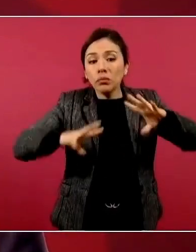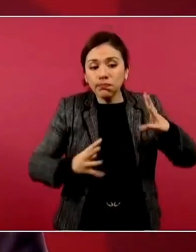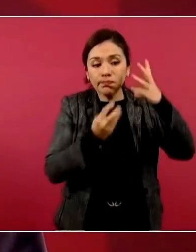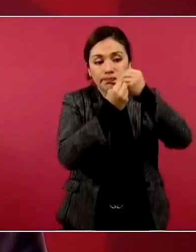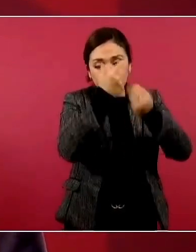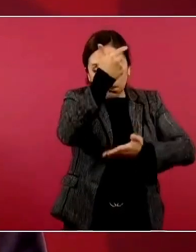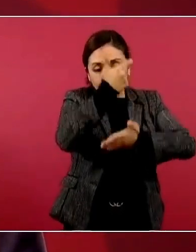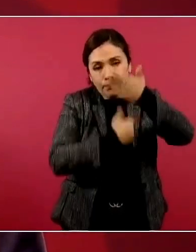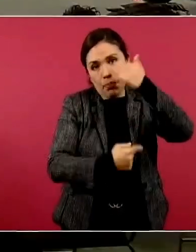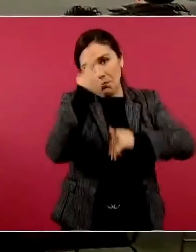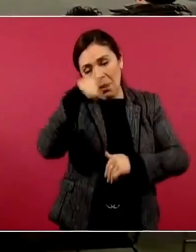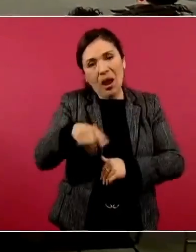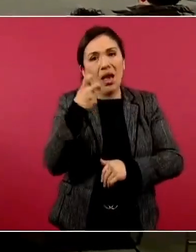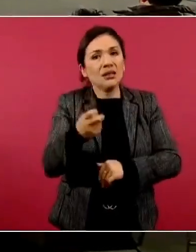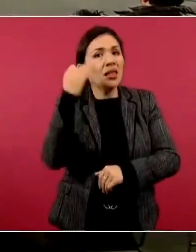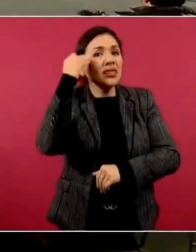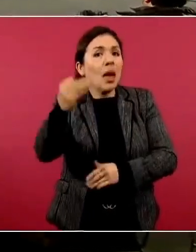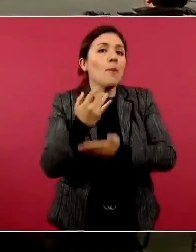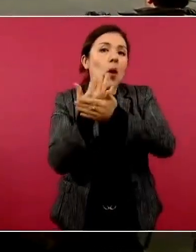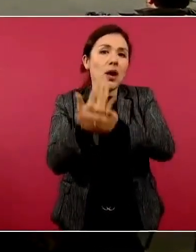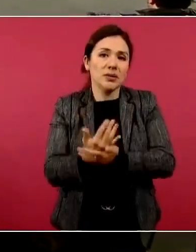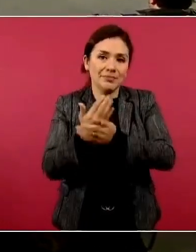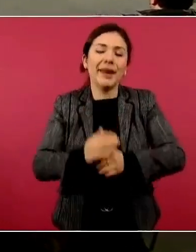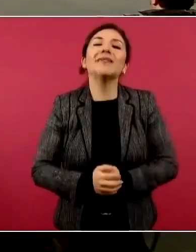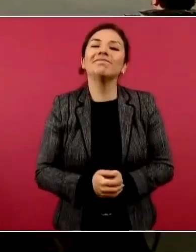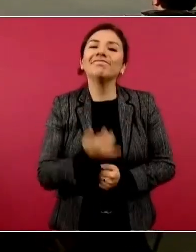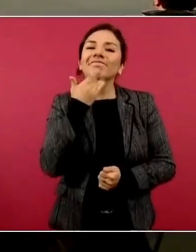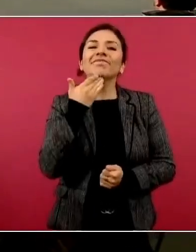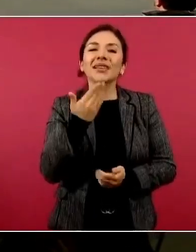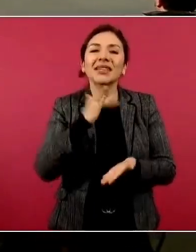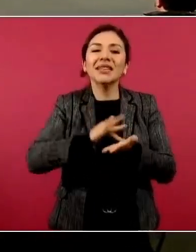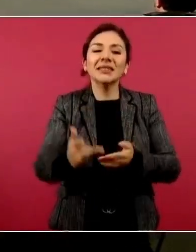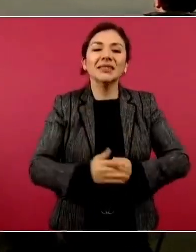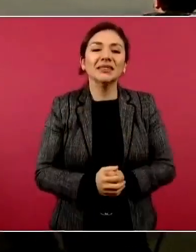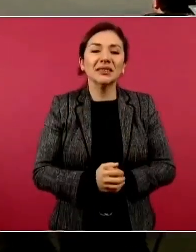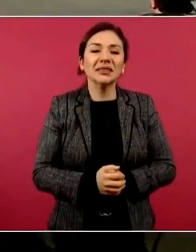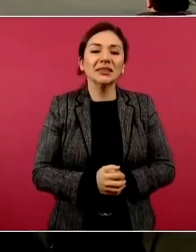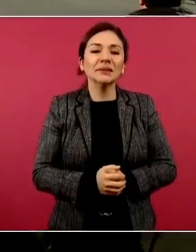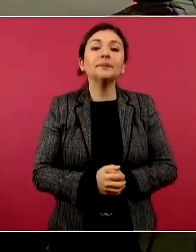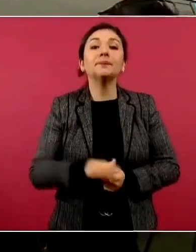las demoras. Gracias. Gracias. Gracias. Gracias.